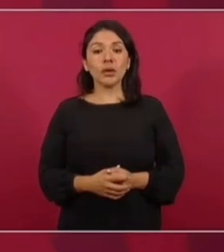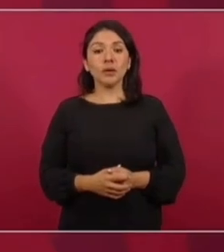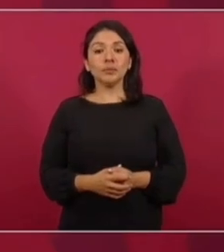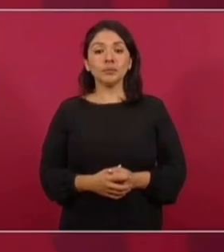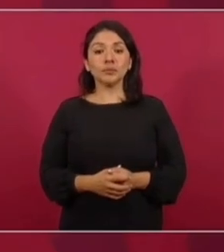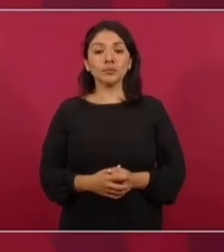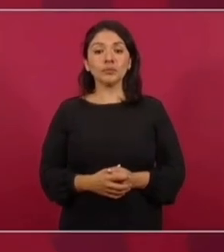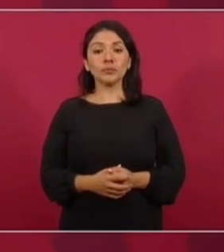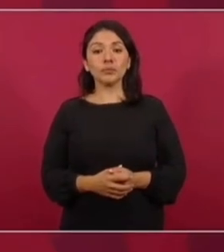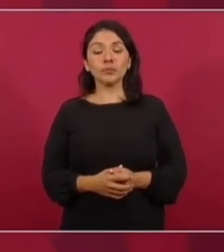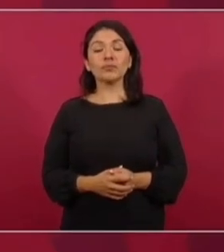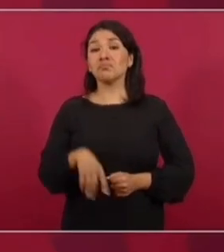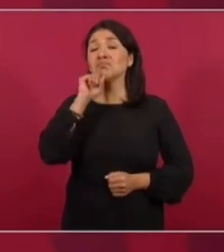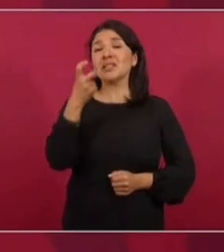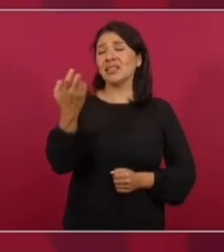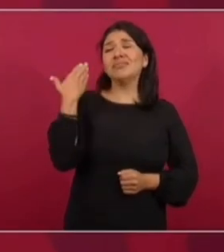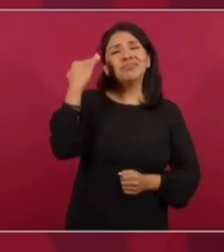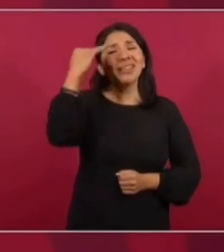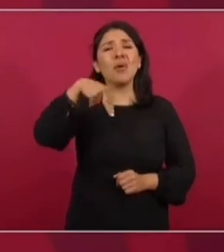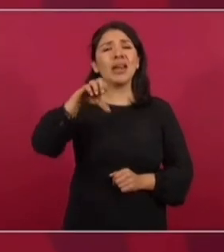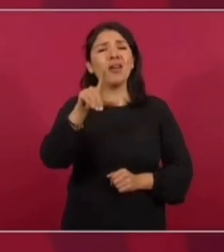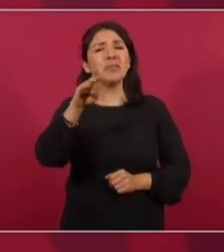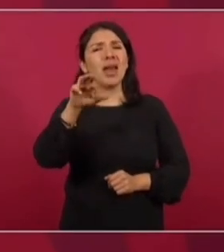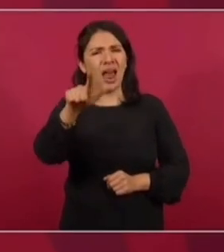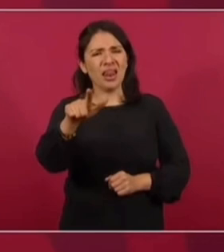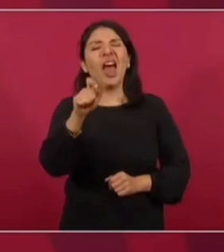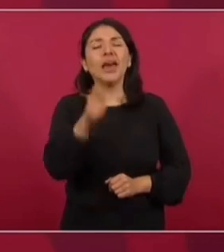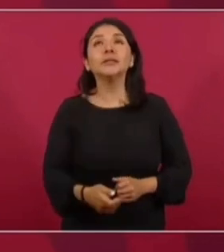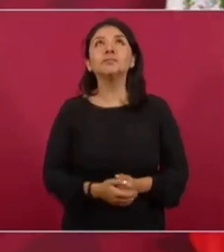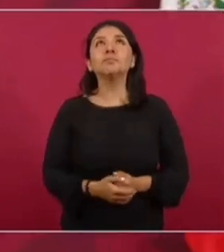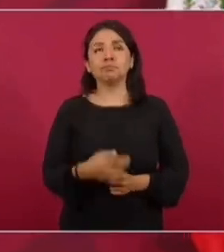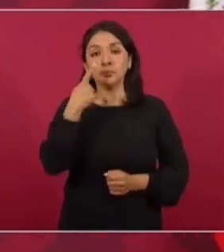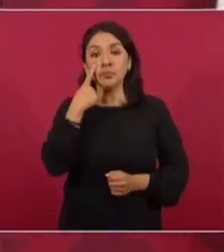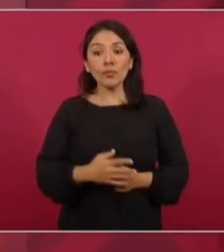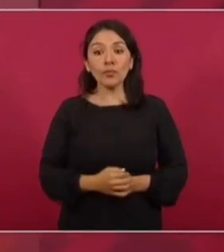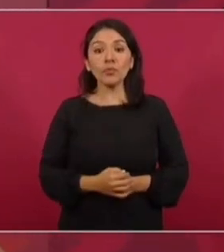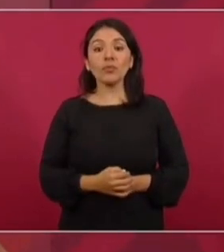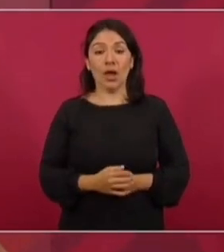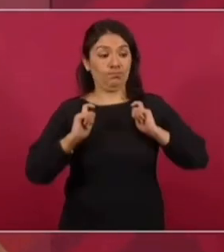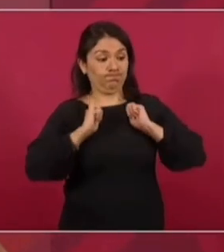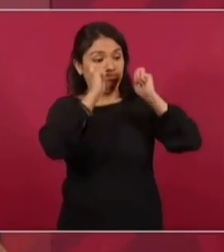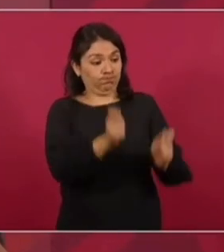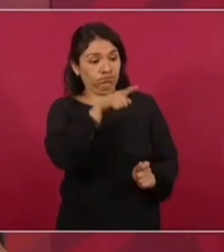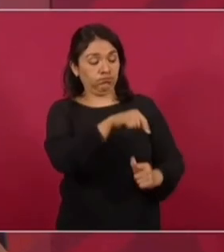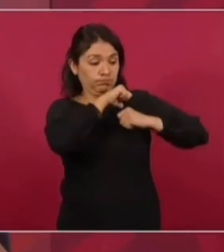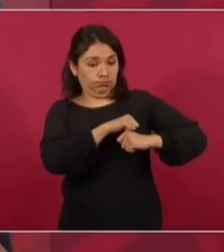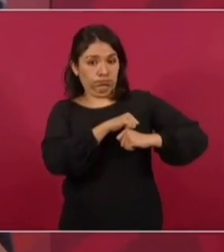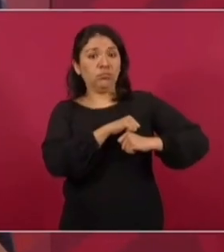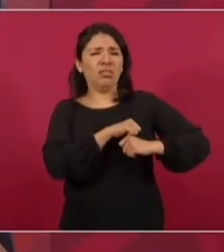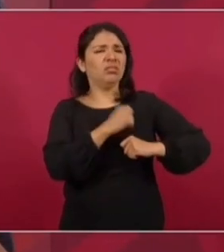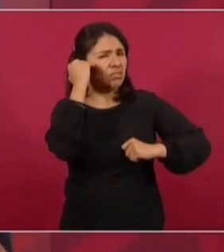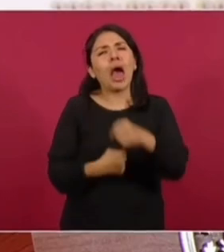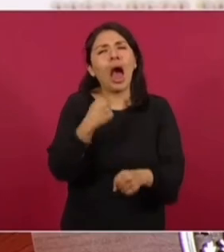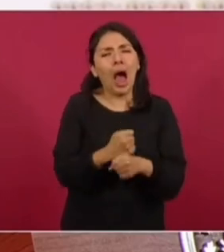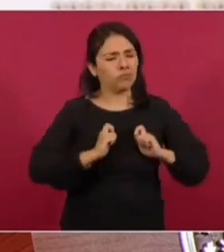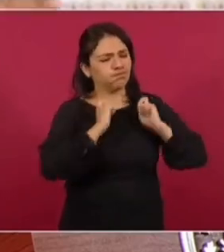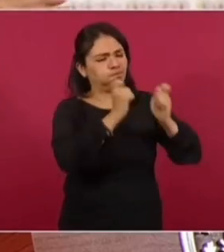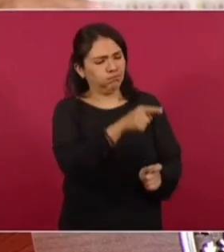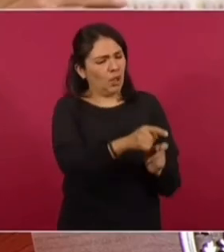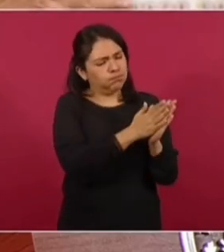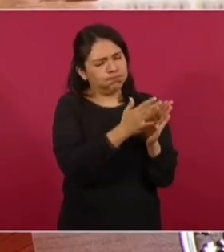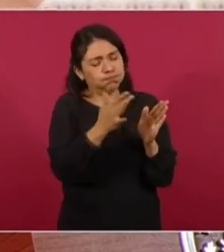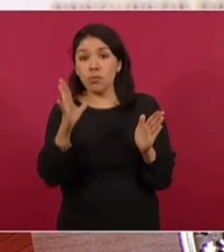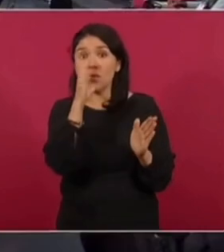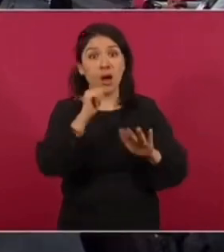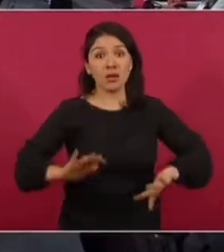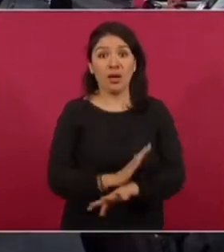en el periodo neoliberal era el que daban cargos por 10, 15 años y no se